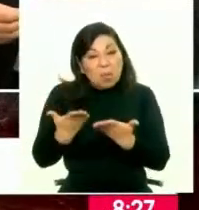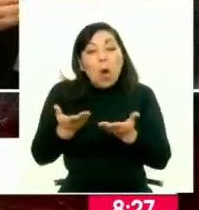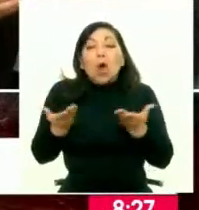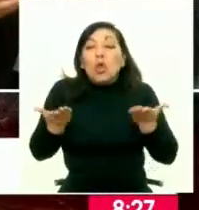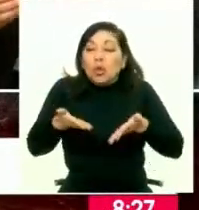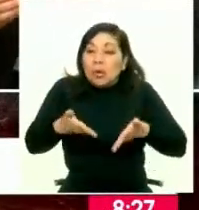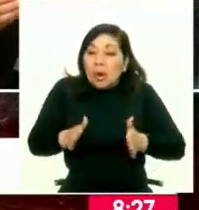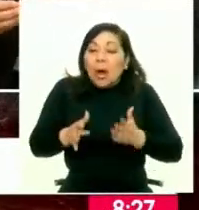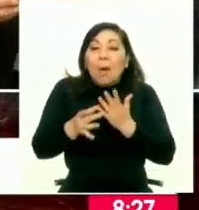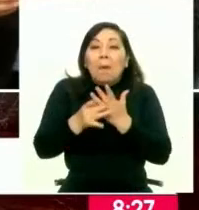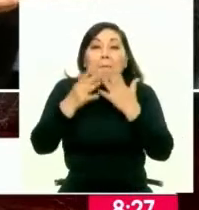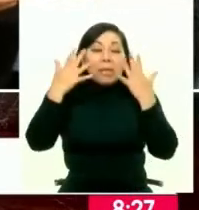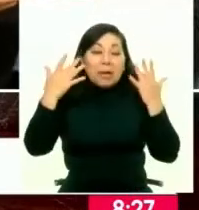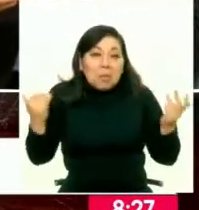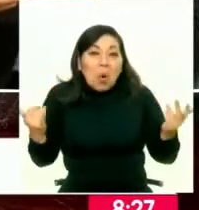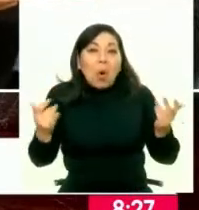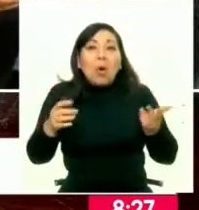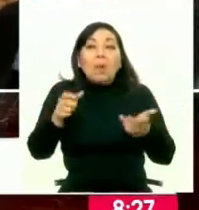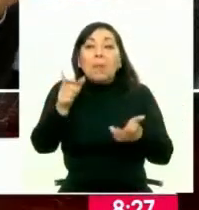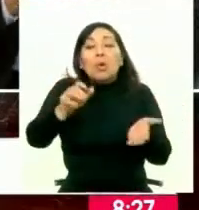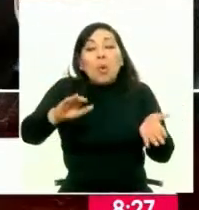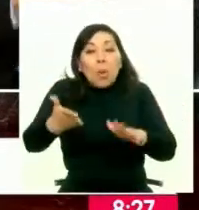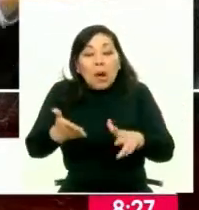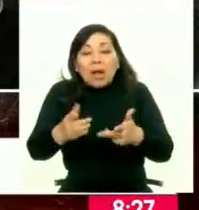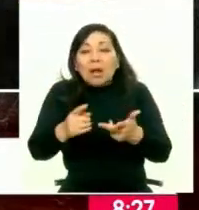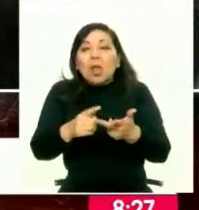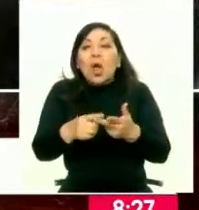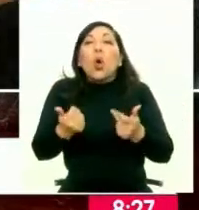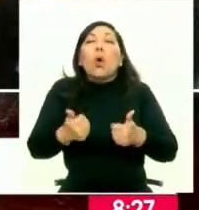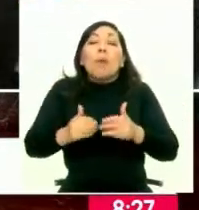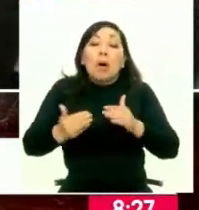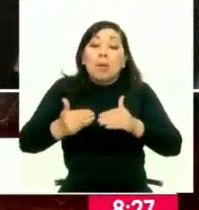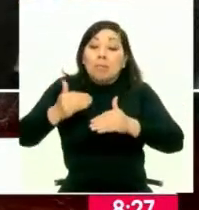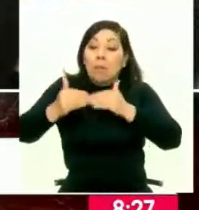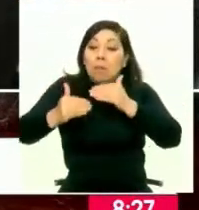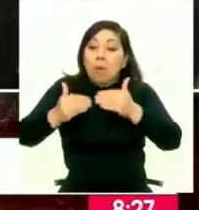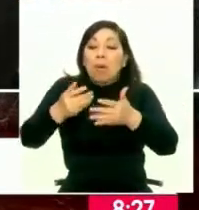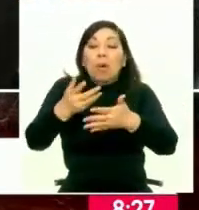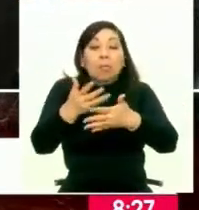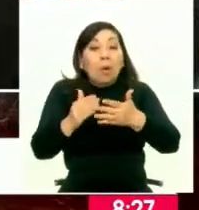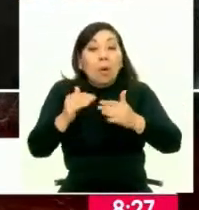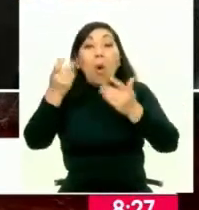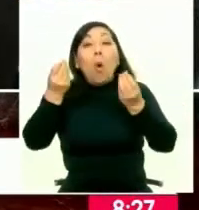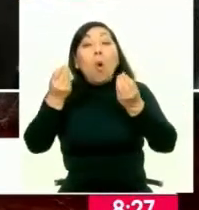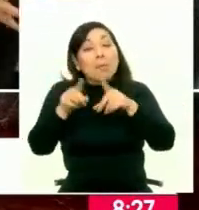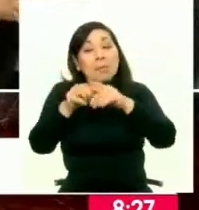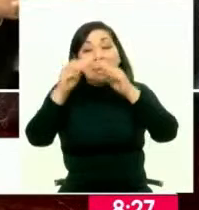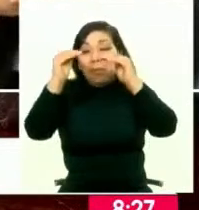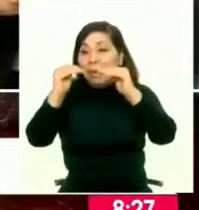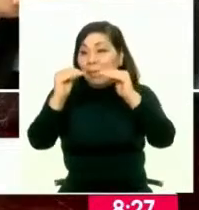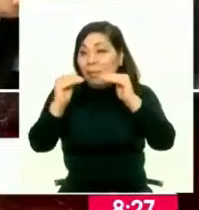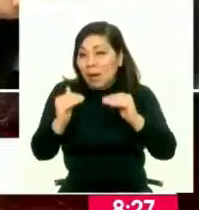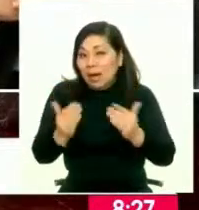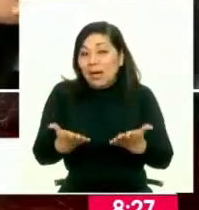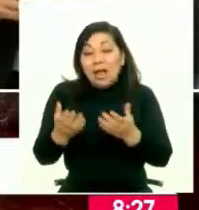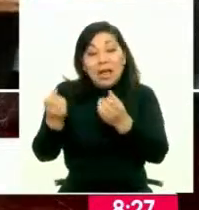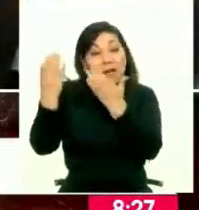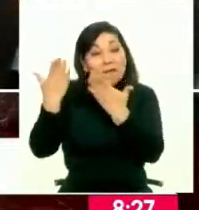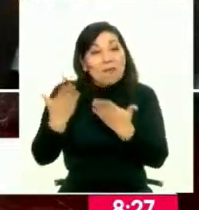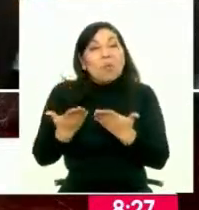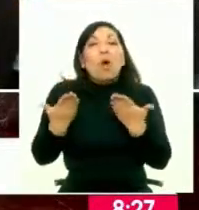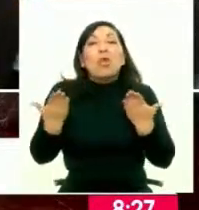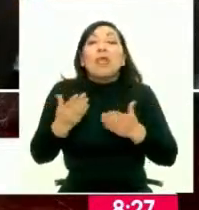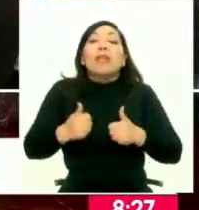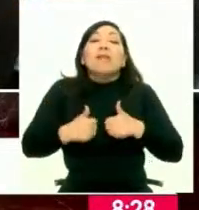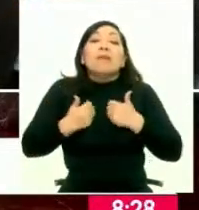nacimientos, de los matrimonios, las defunciones, cómo vienen creciendo, cómo vienen decreciendo también, y por supuesto, información de